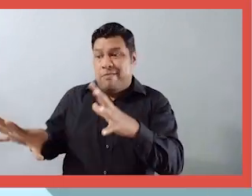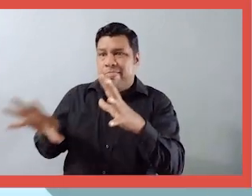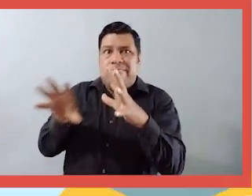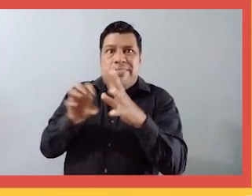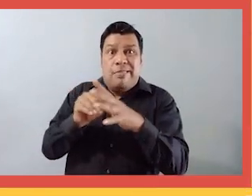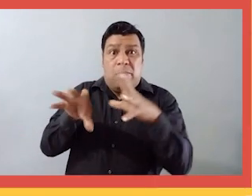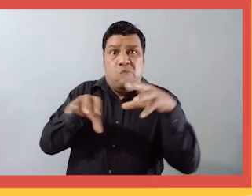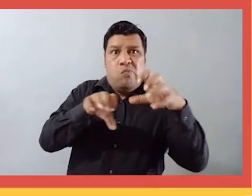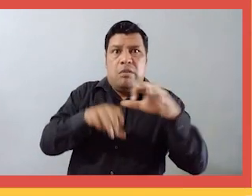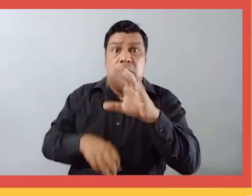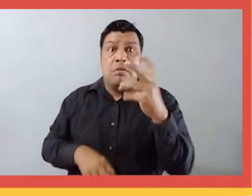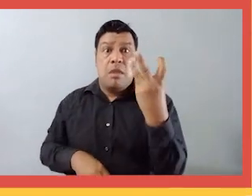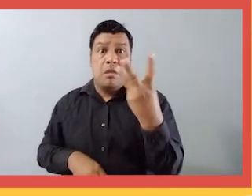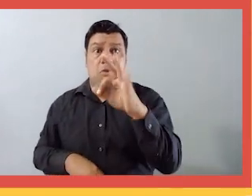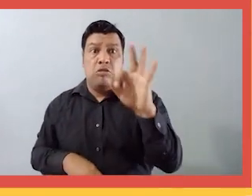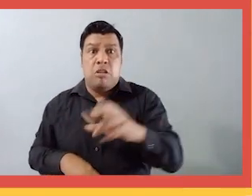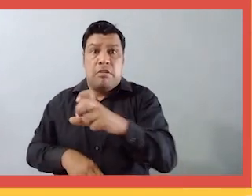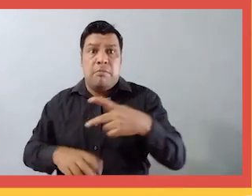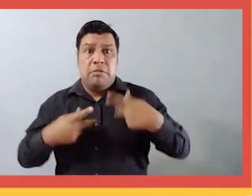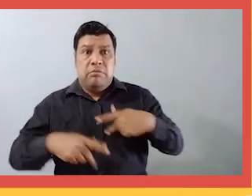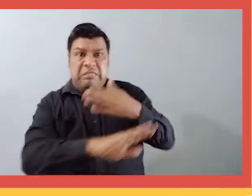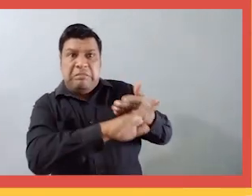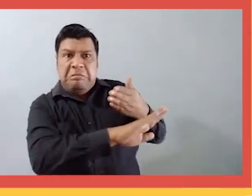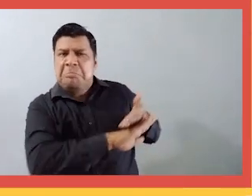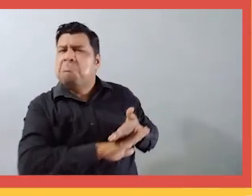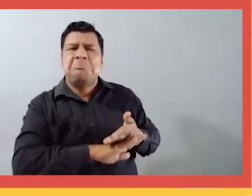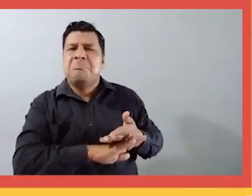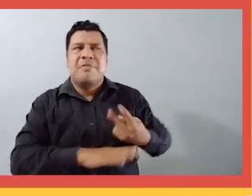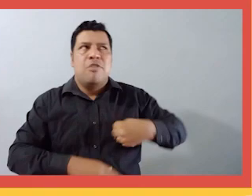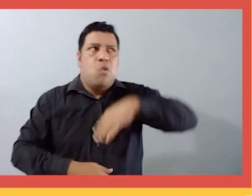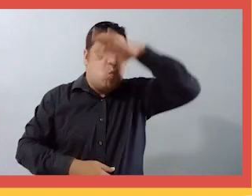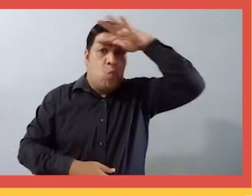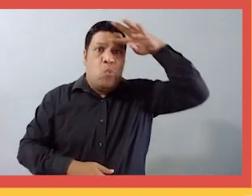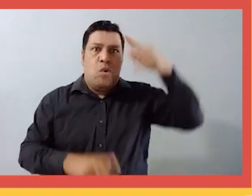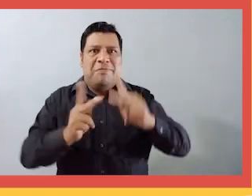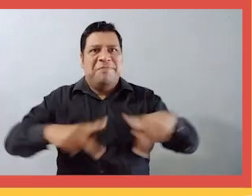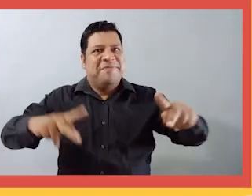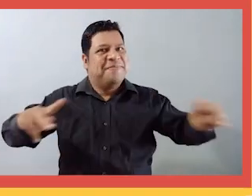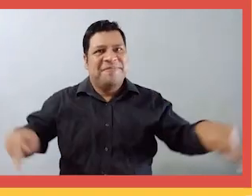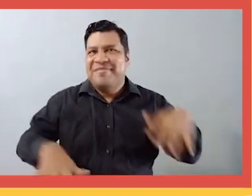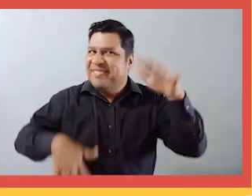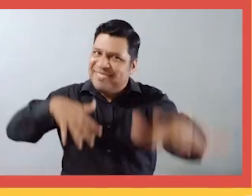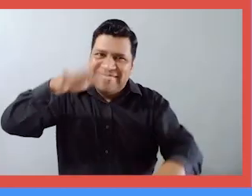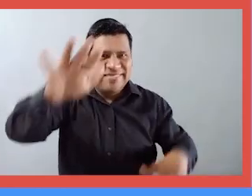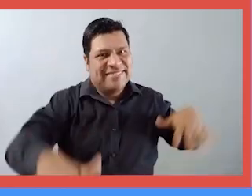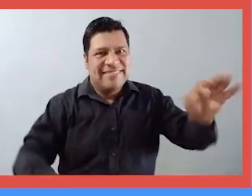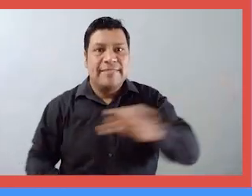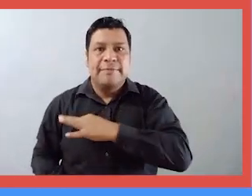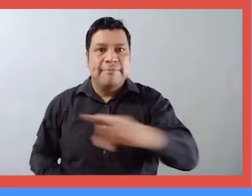nos causan lesiones, lo cual es una buena noticia para seguir disfrutando de nuestras playas.